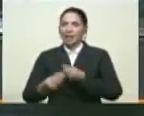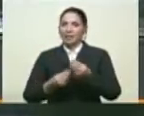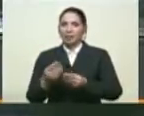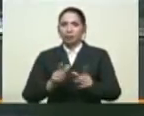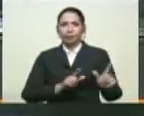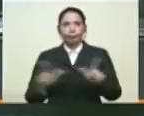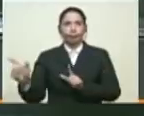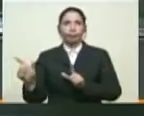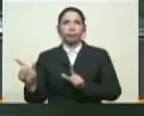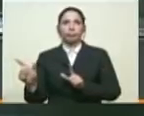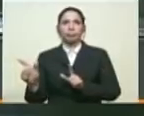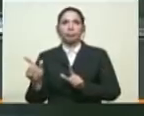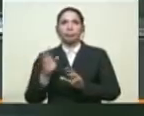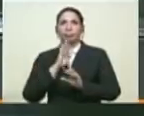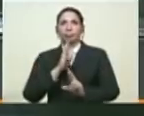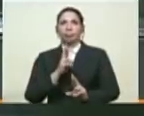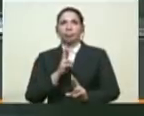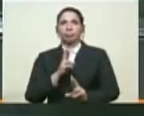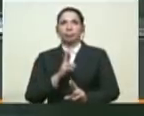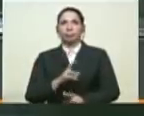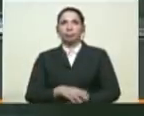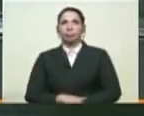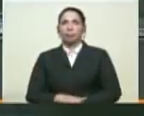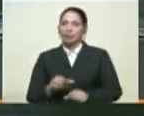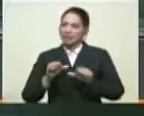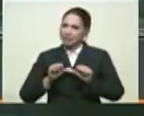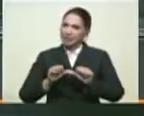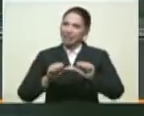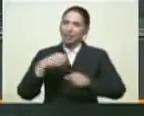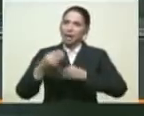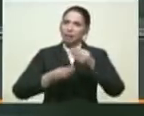y seguir actuando.